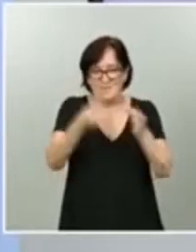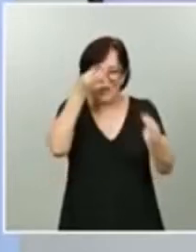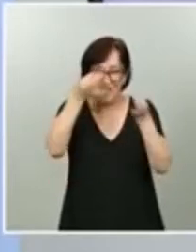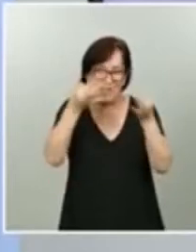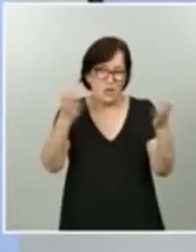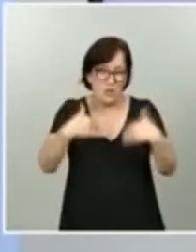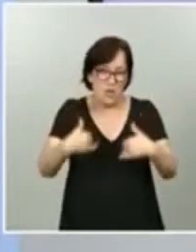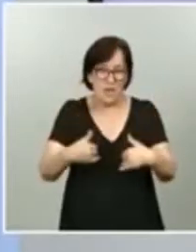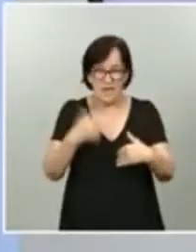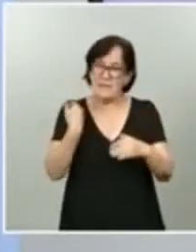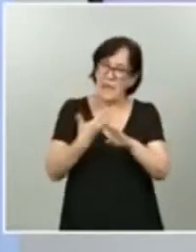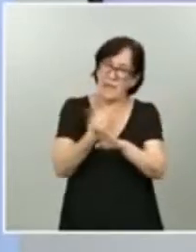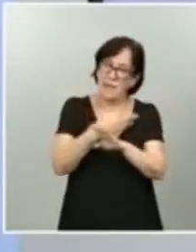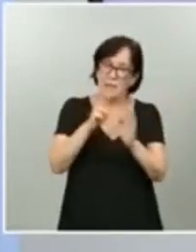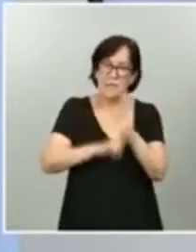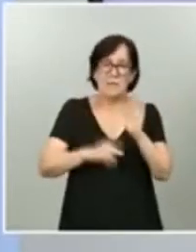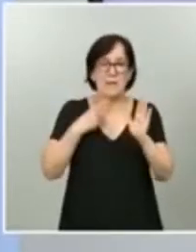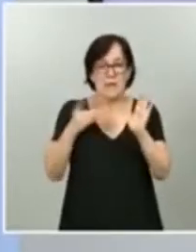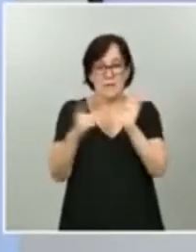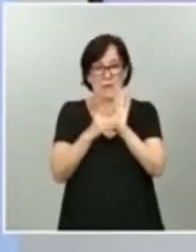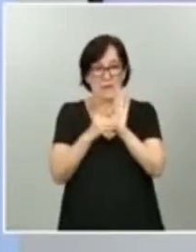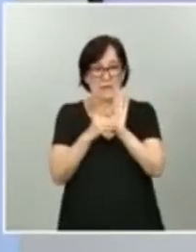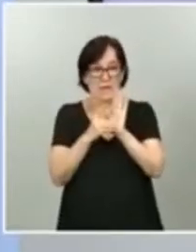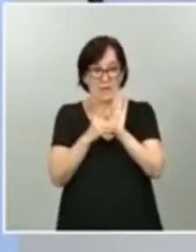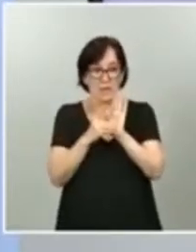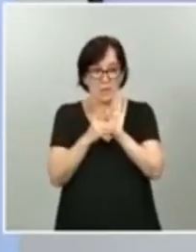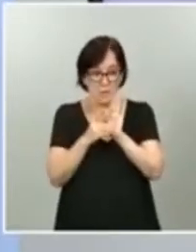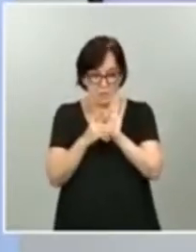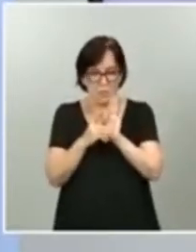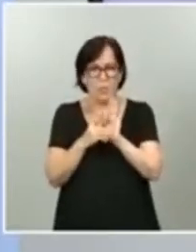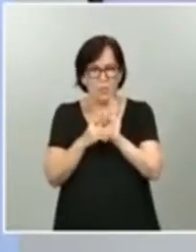decreto, que al final ha sido denso,